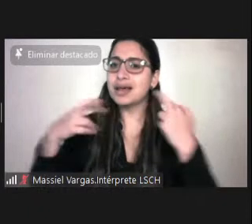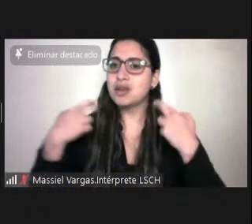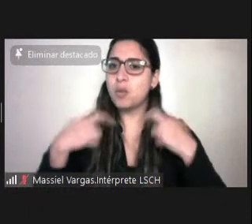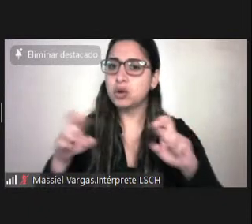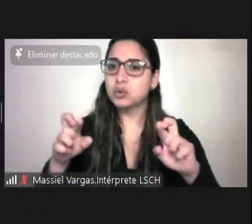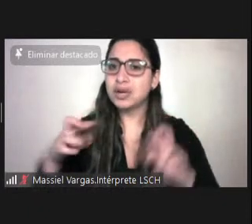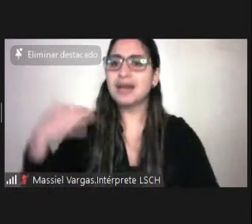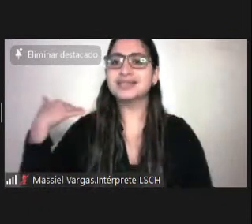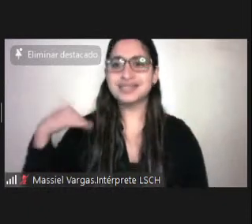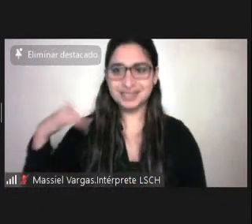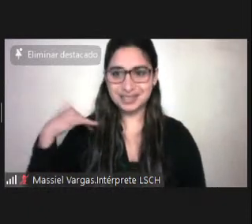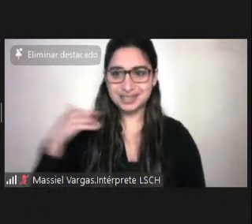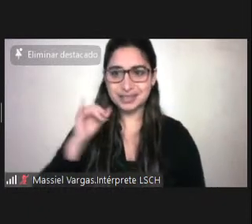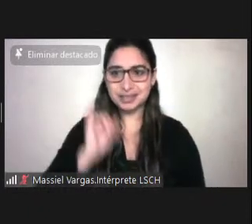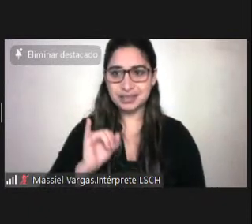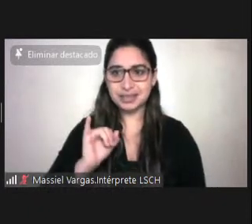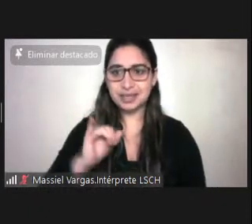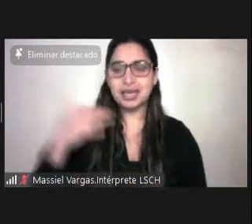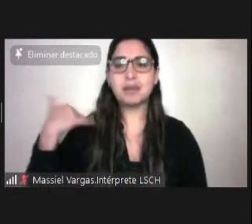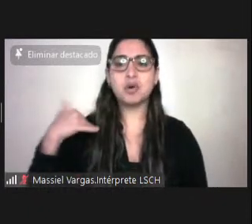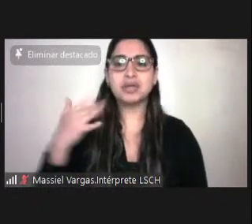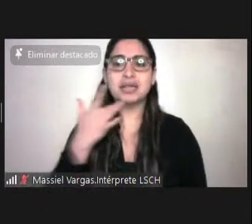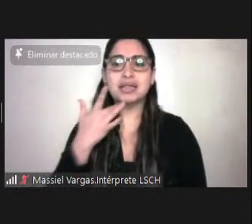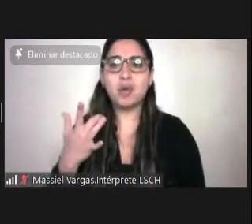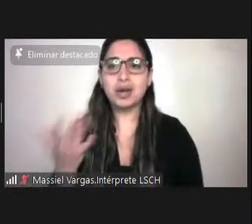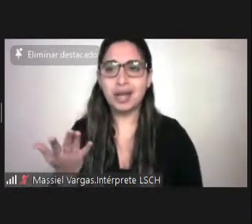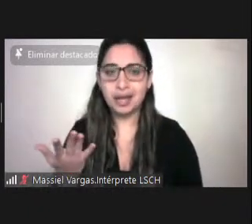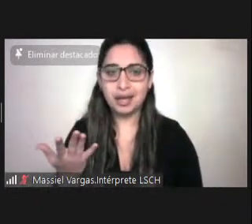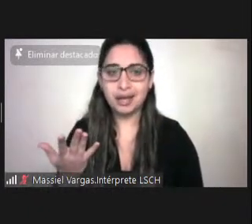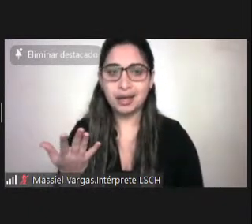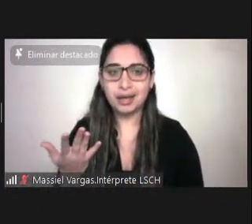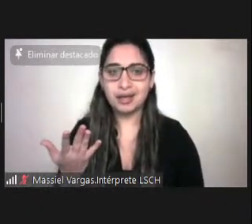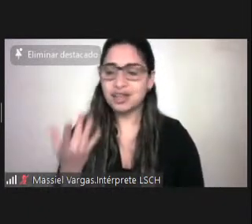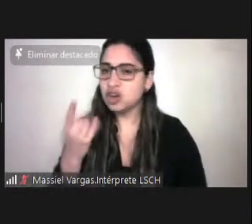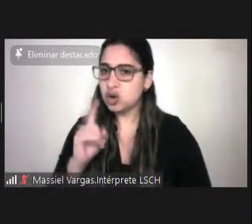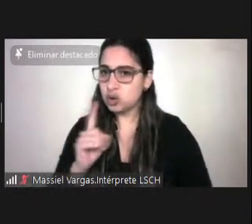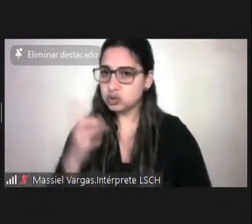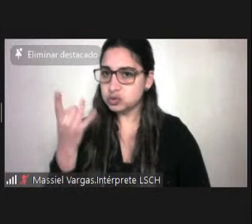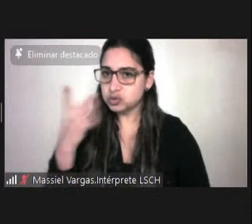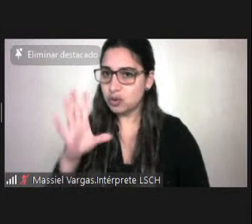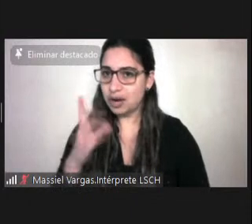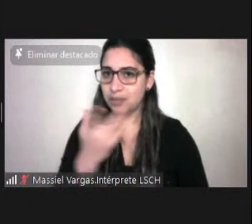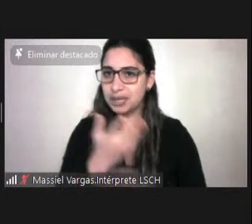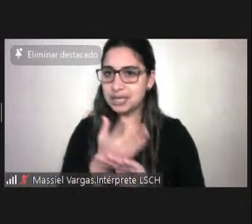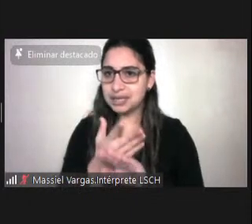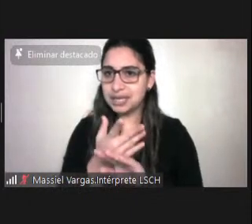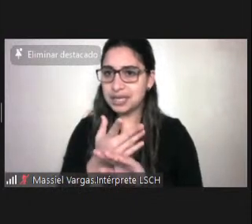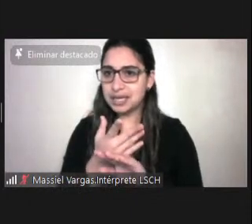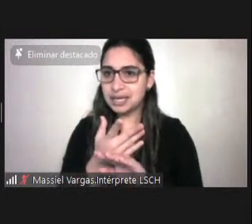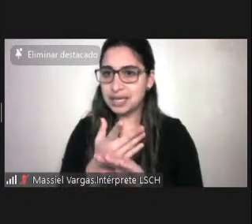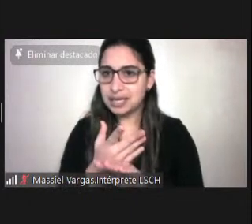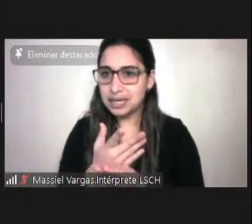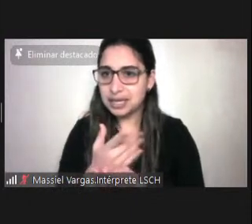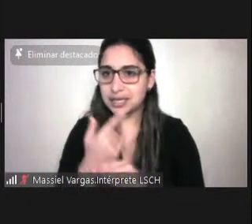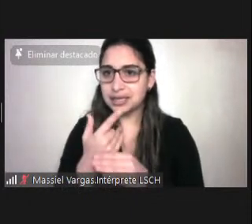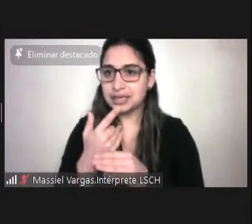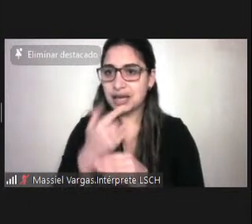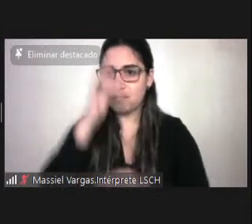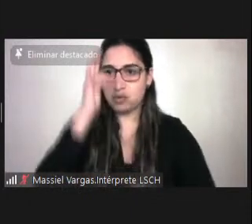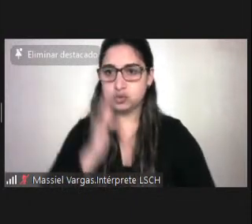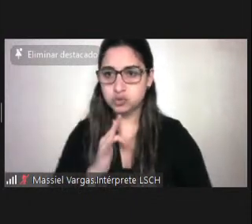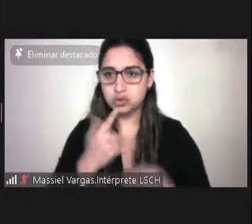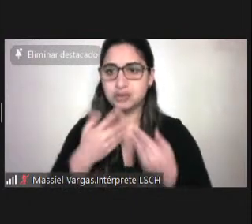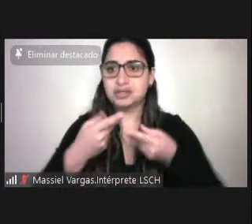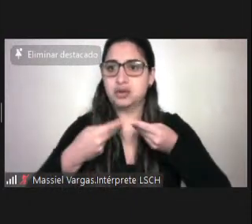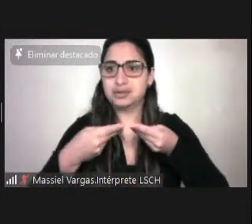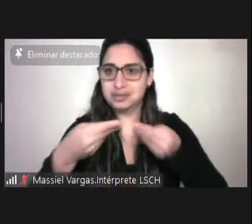porque, bueno, no solo porque es una de las menciones o de las funciones que tiene el servicio nacional de discapacidad,